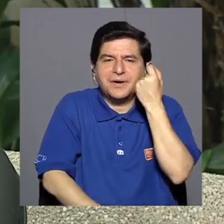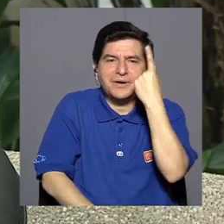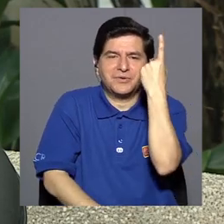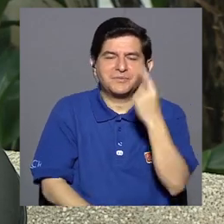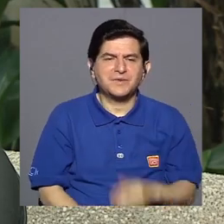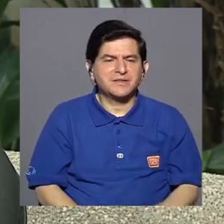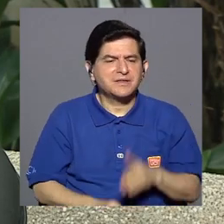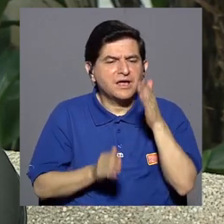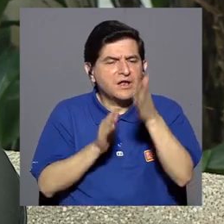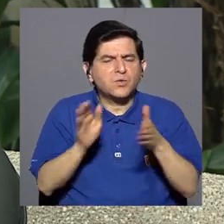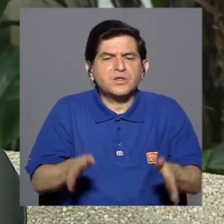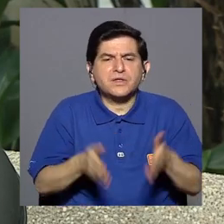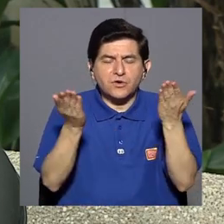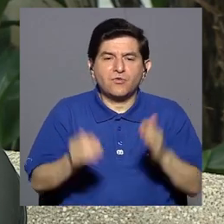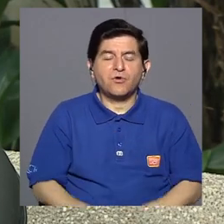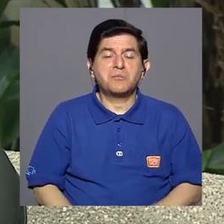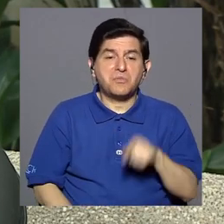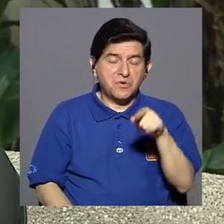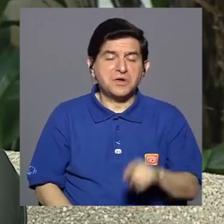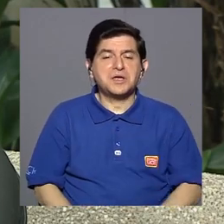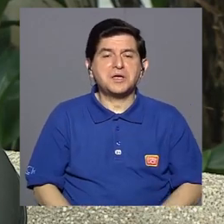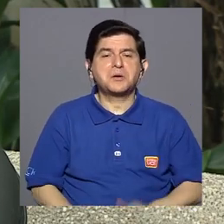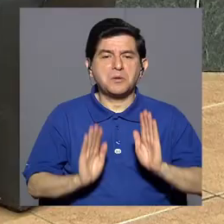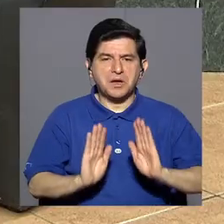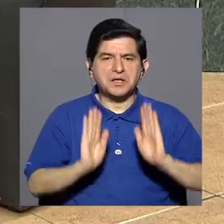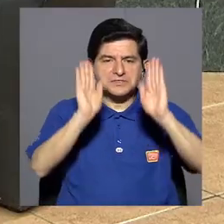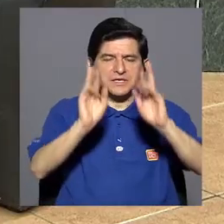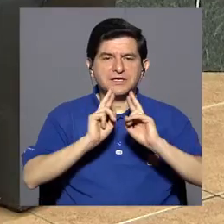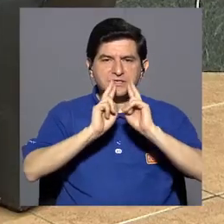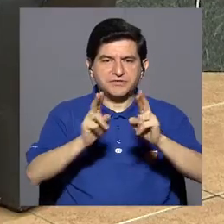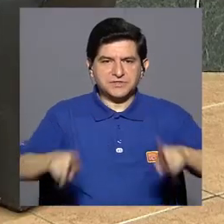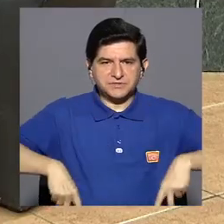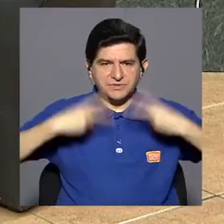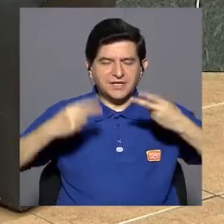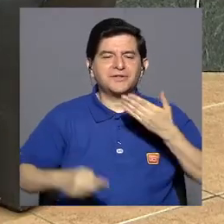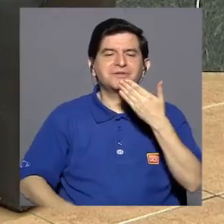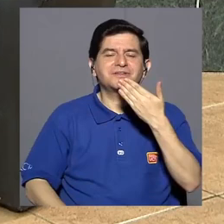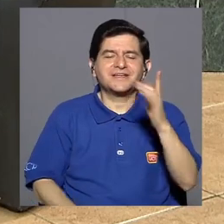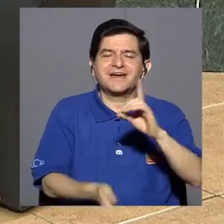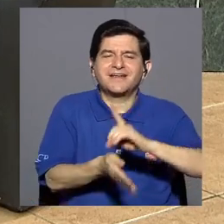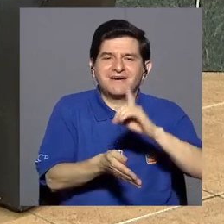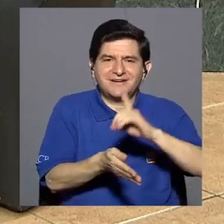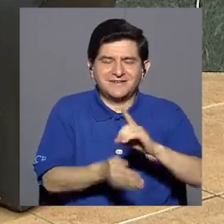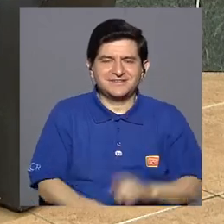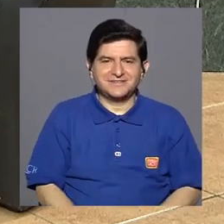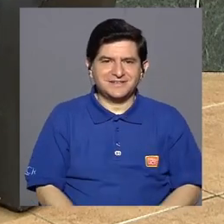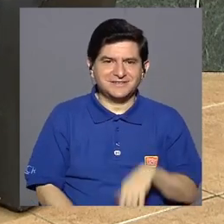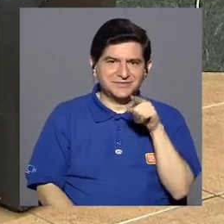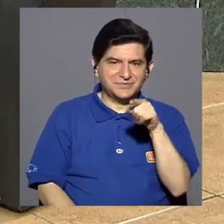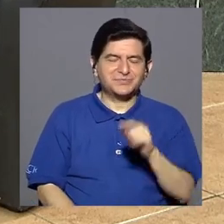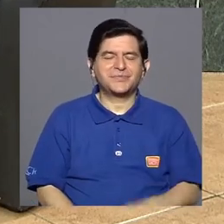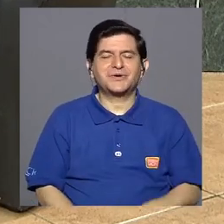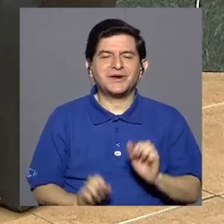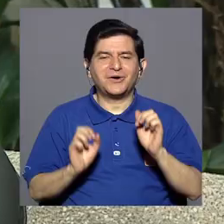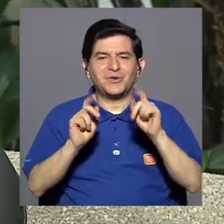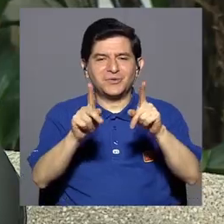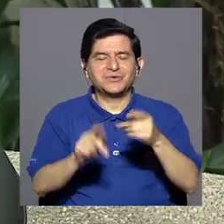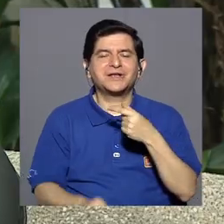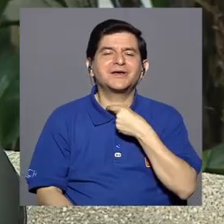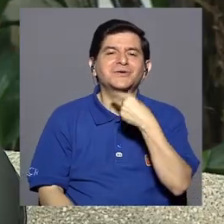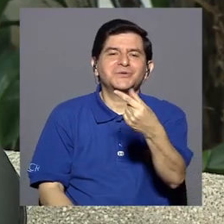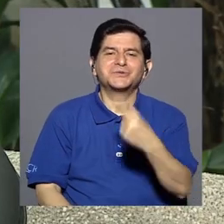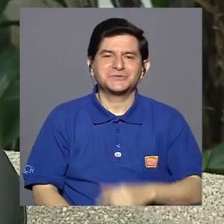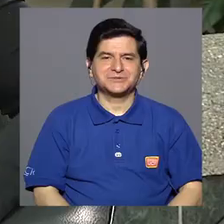entender cómo cuidar y que nos vaya espectacular en la vida. Así es, muchas gracias doctora, gracias por este espacio.